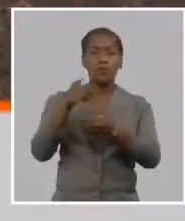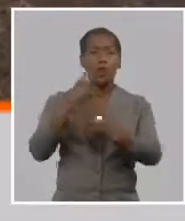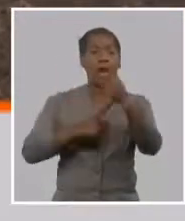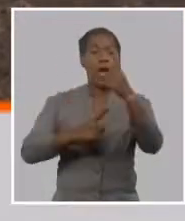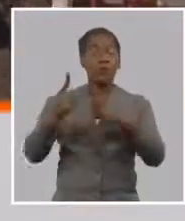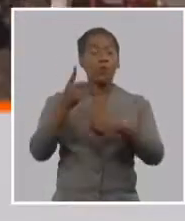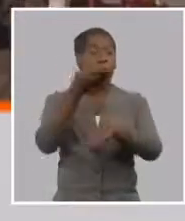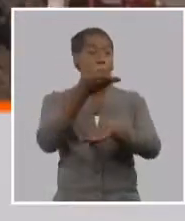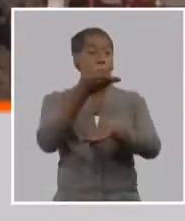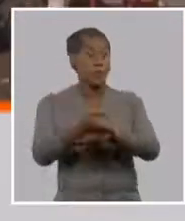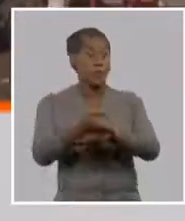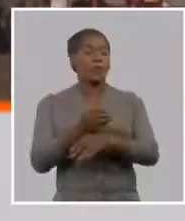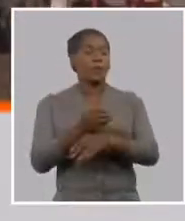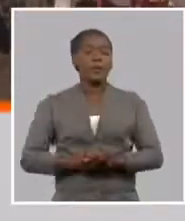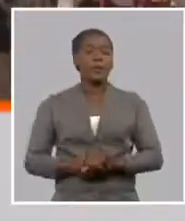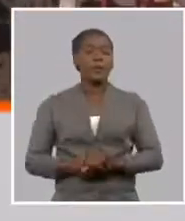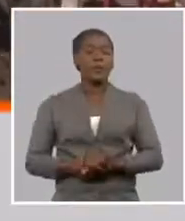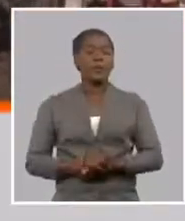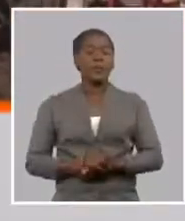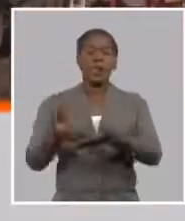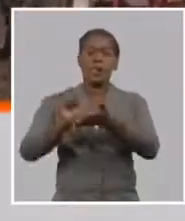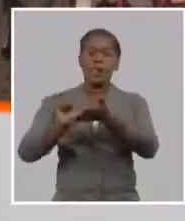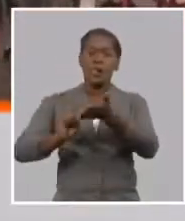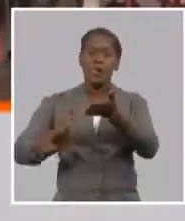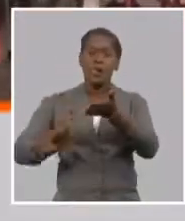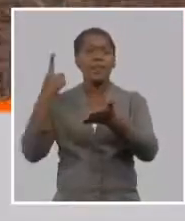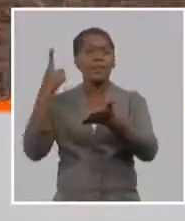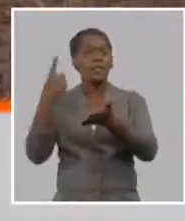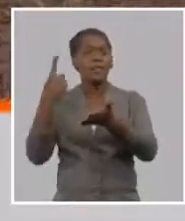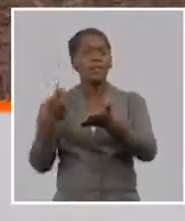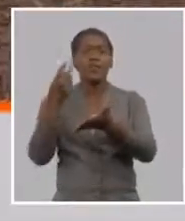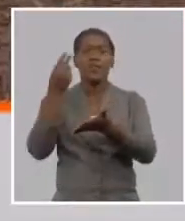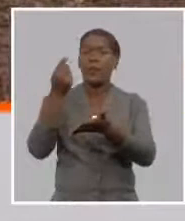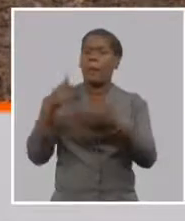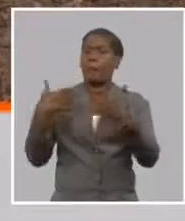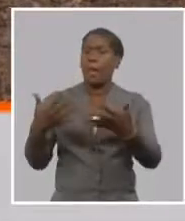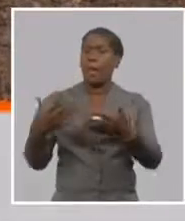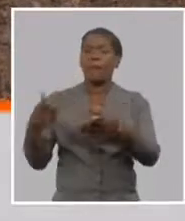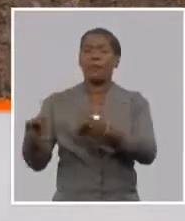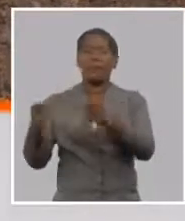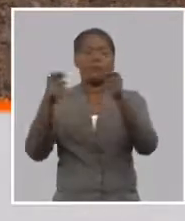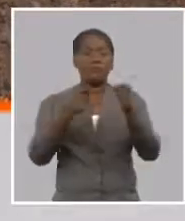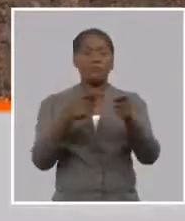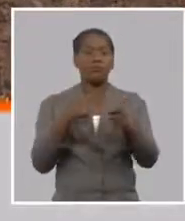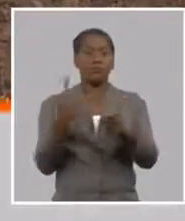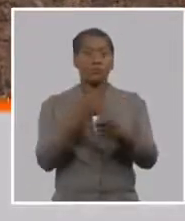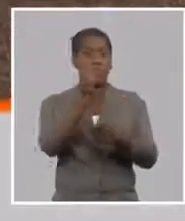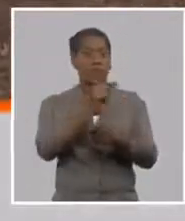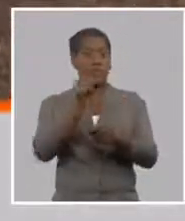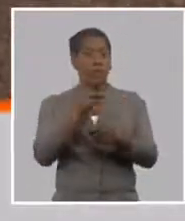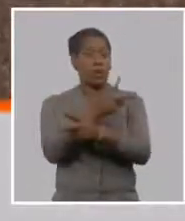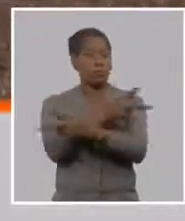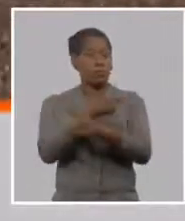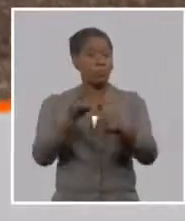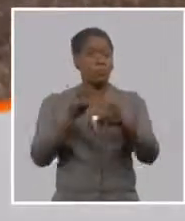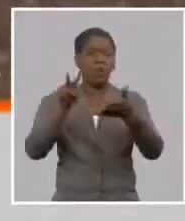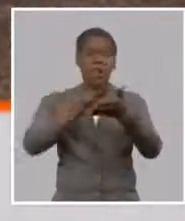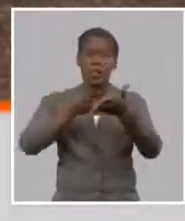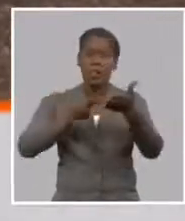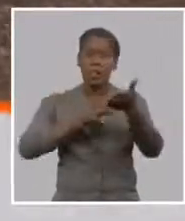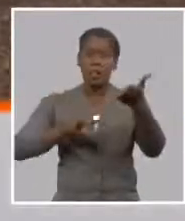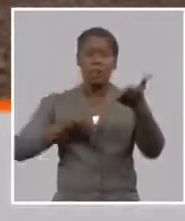actividades que deben por supuesto demostrar que son actividades que tienen créditos que